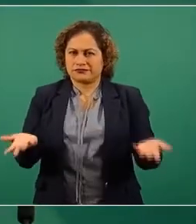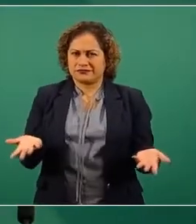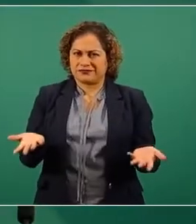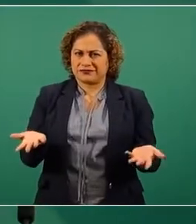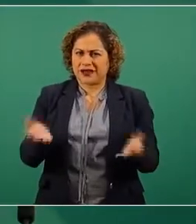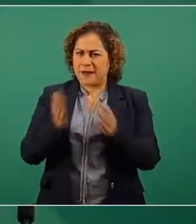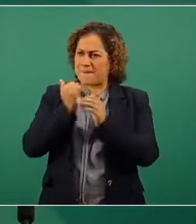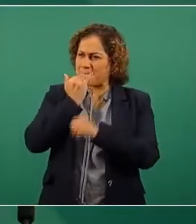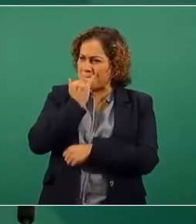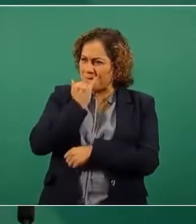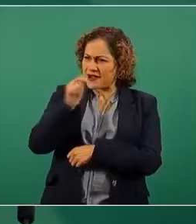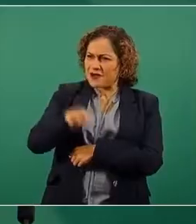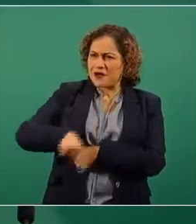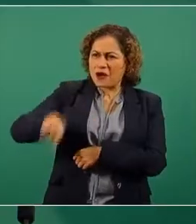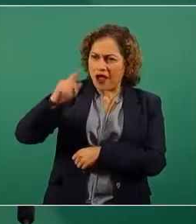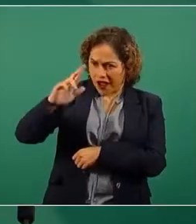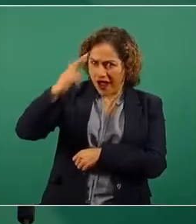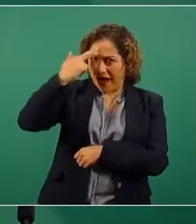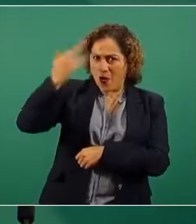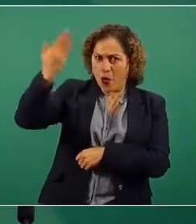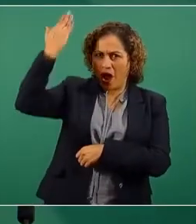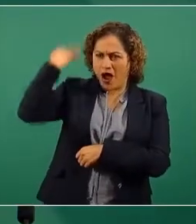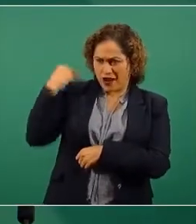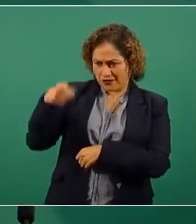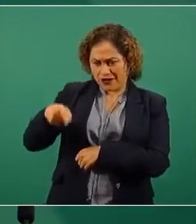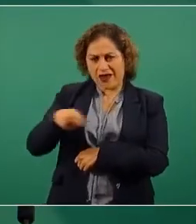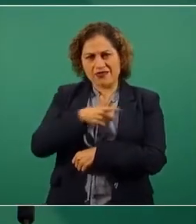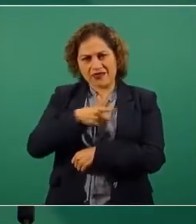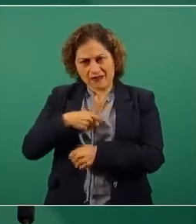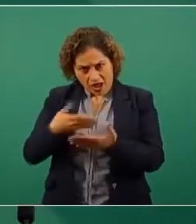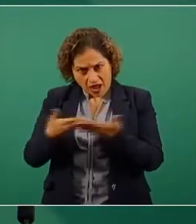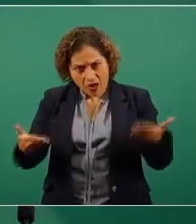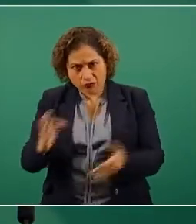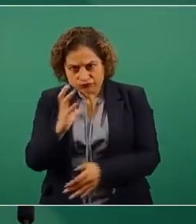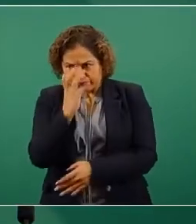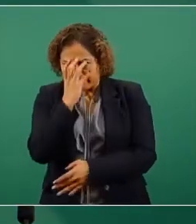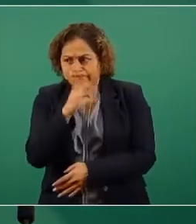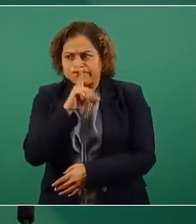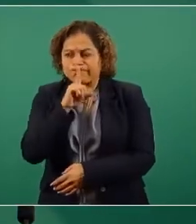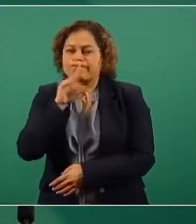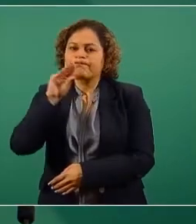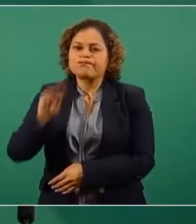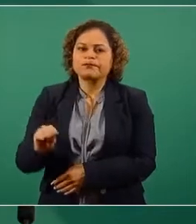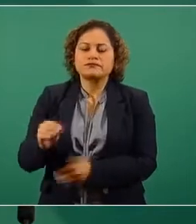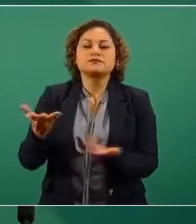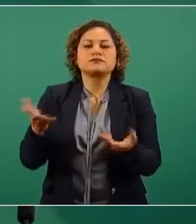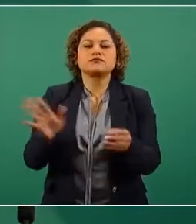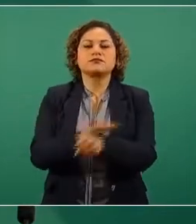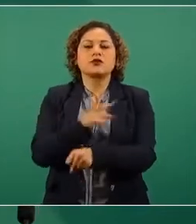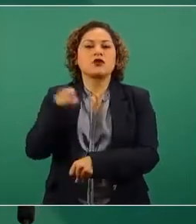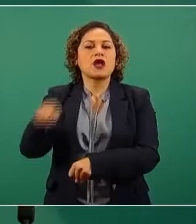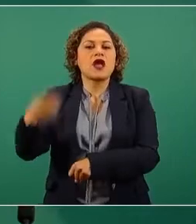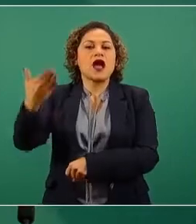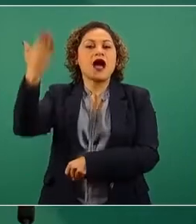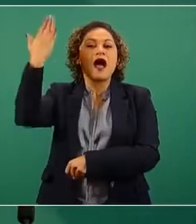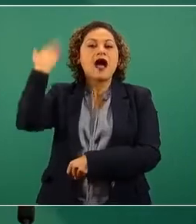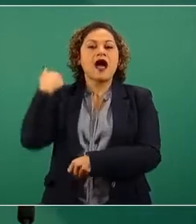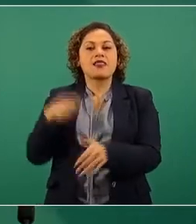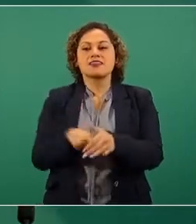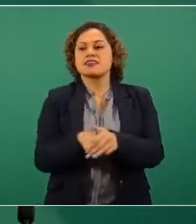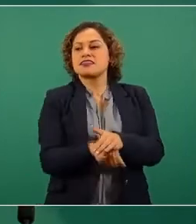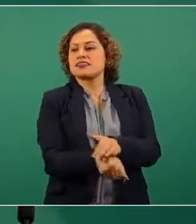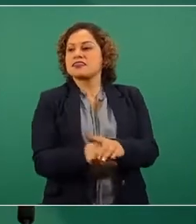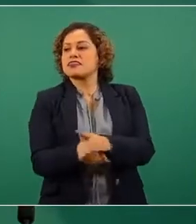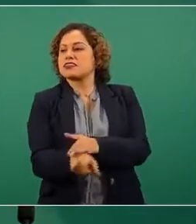Para aprobar la reforma energética repartieron millones de pesos a los